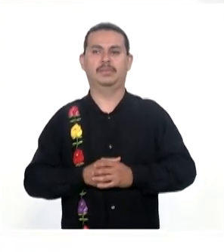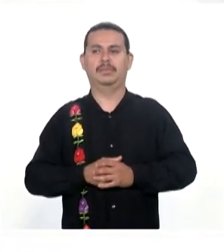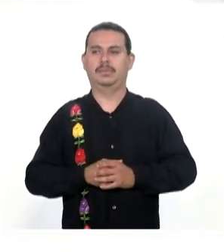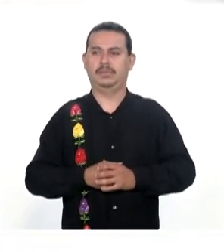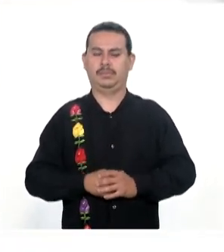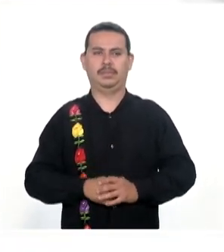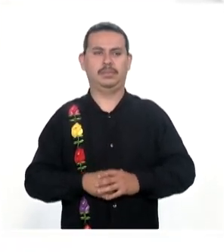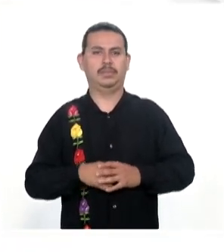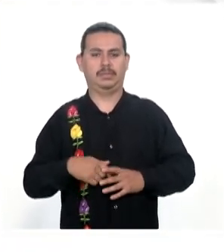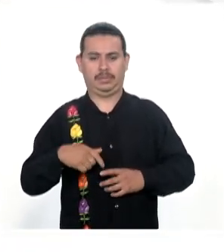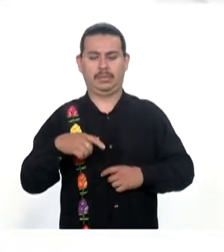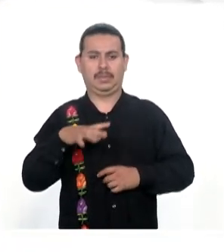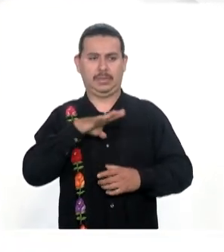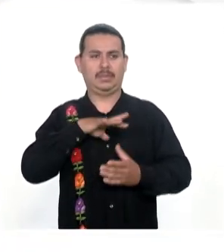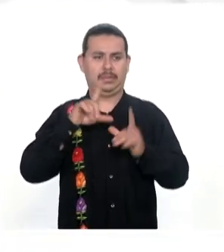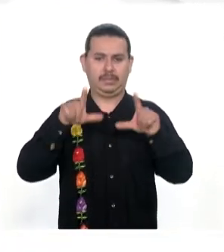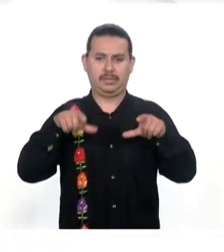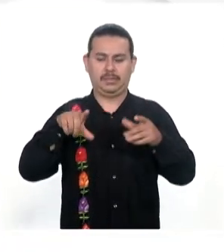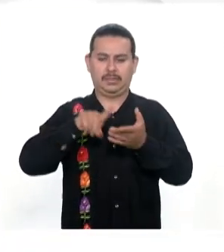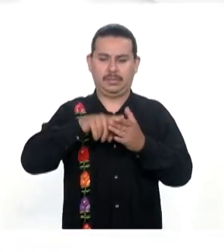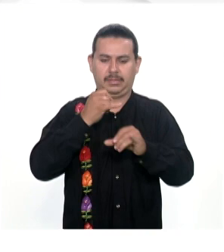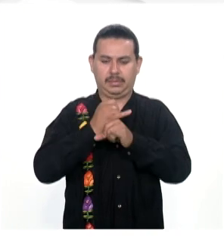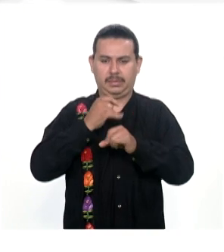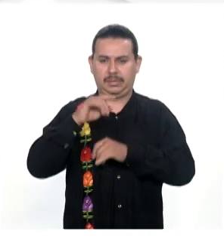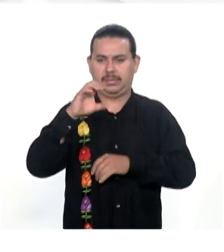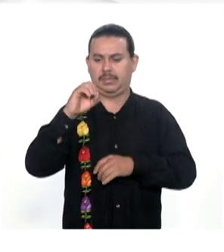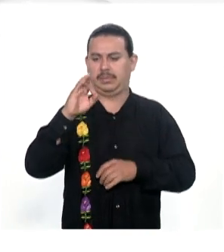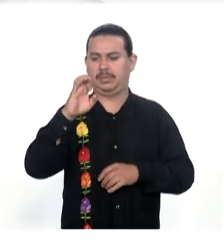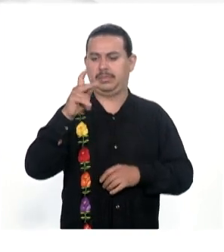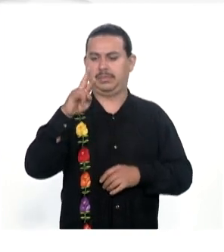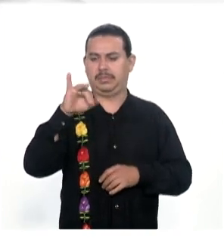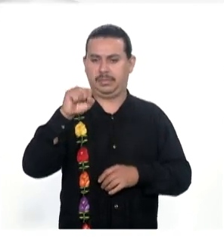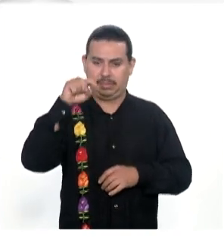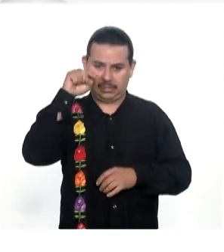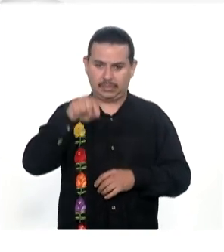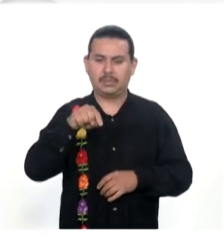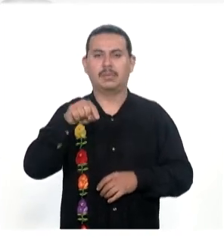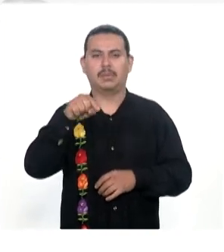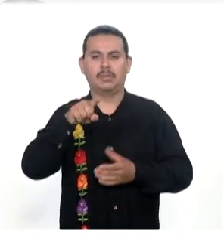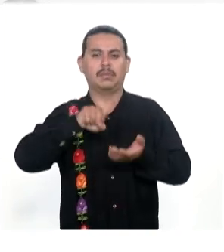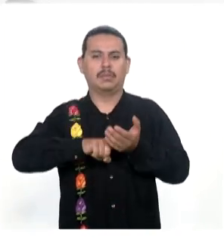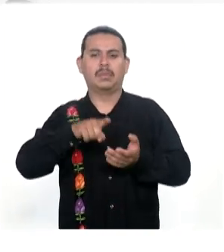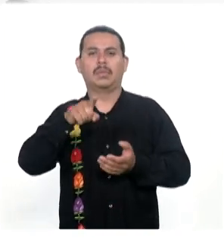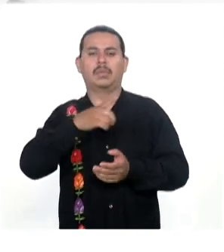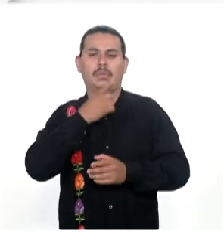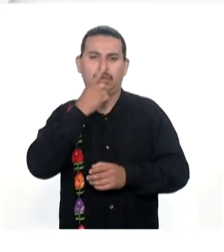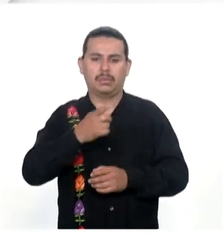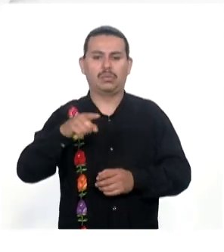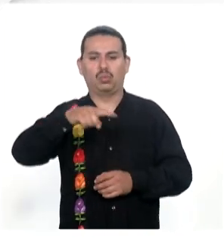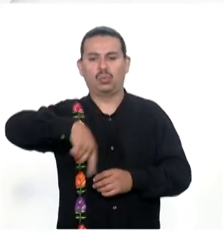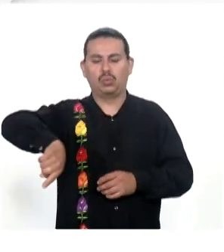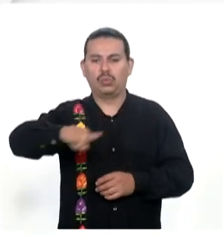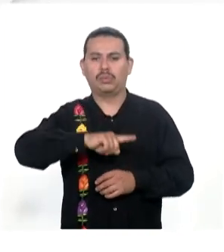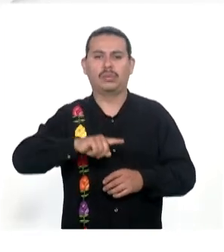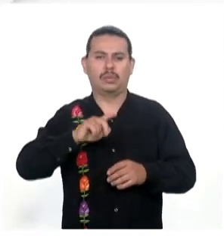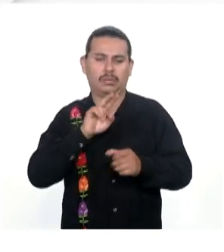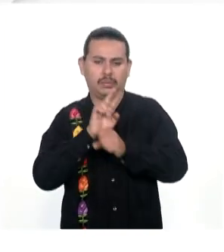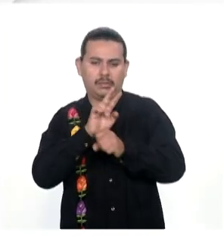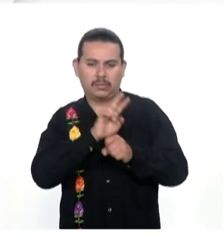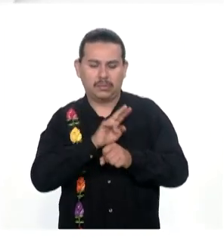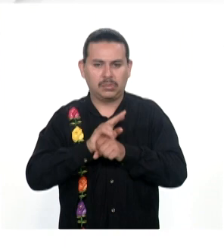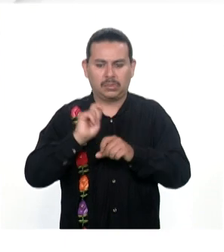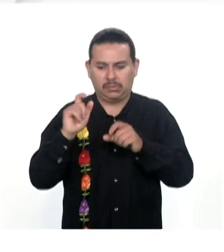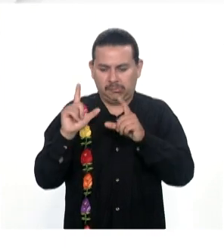Una página En la plataforma De la COFEPRIS Directamente En donde pueden Ellos Capturar